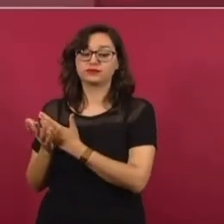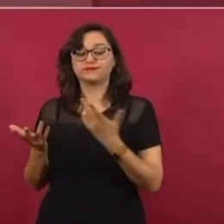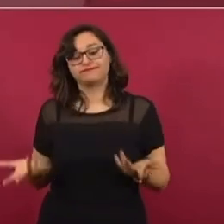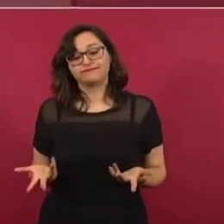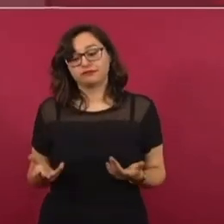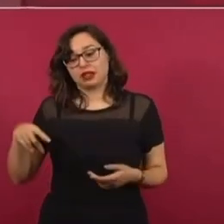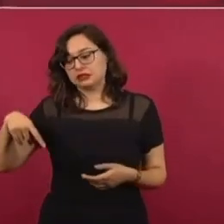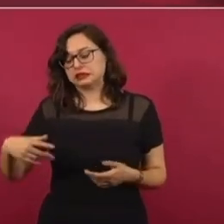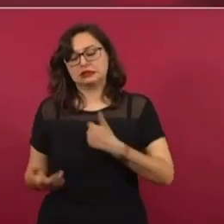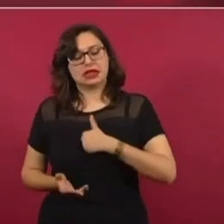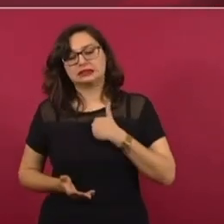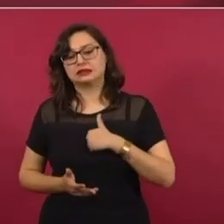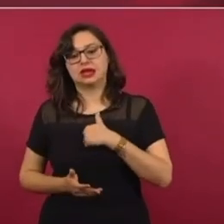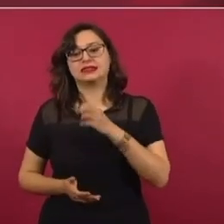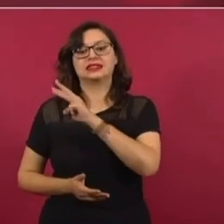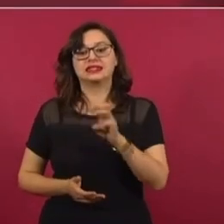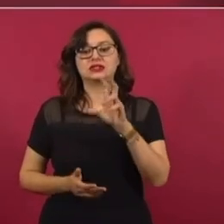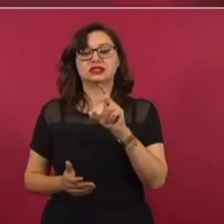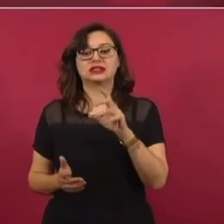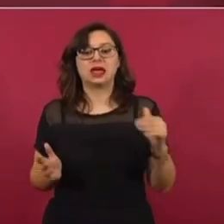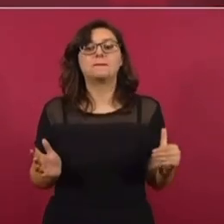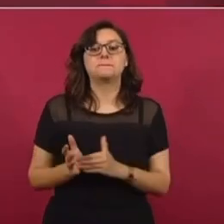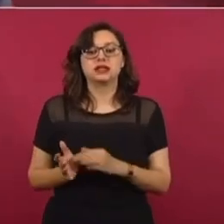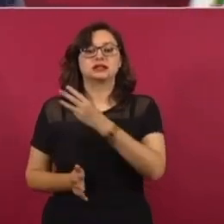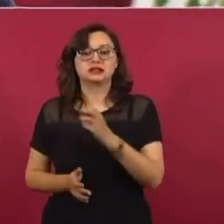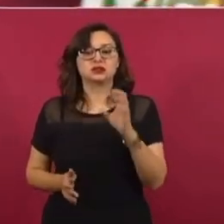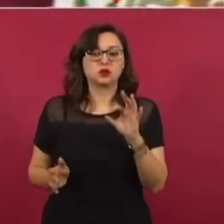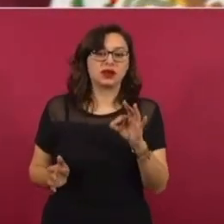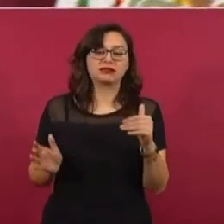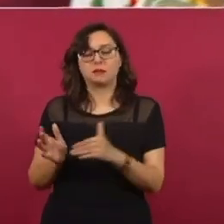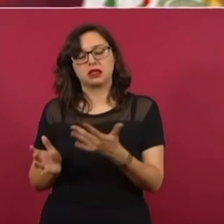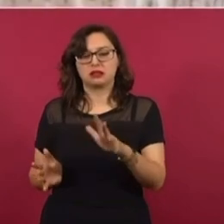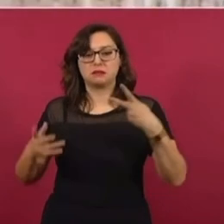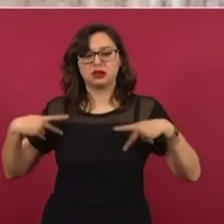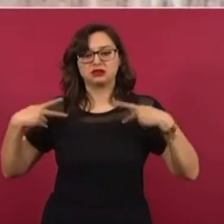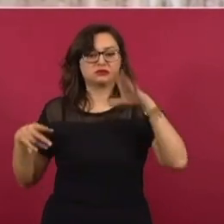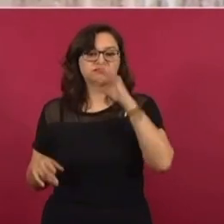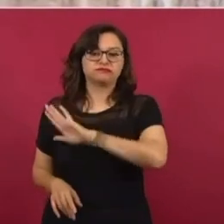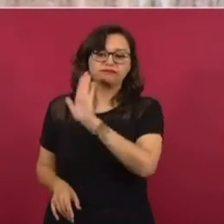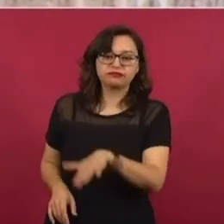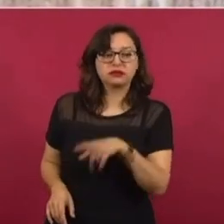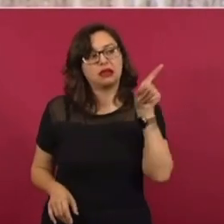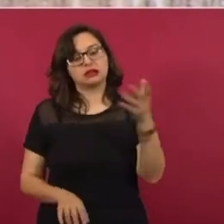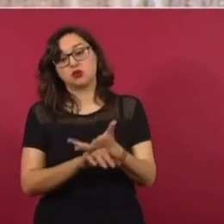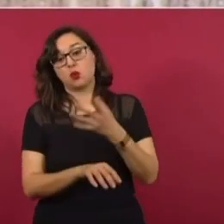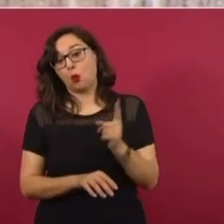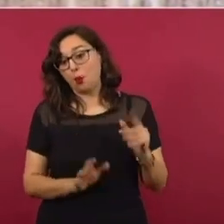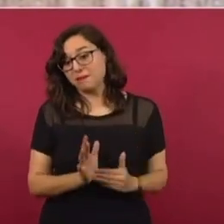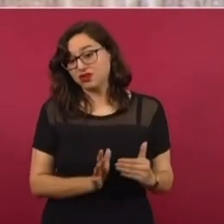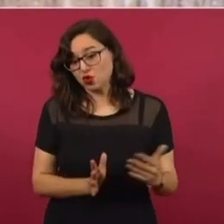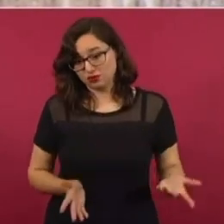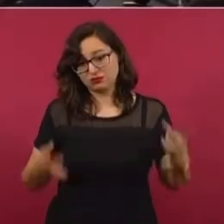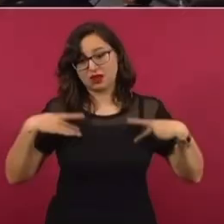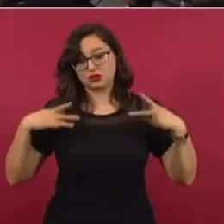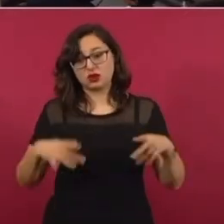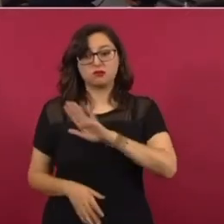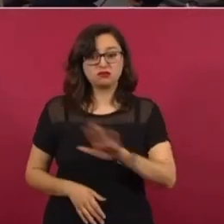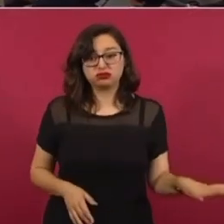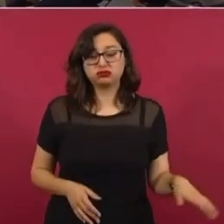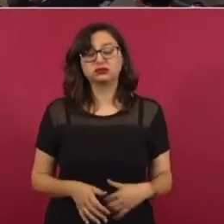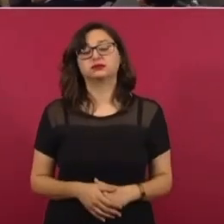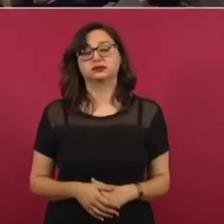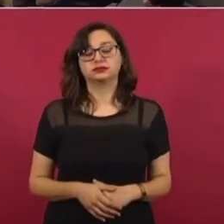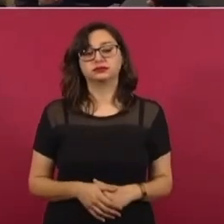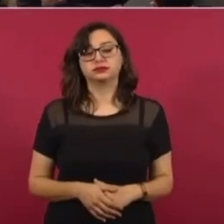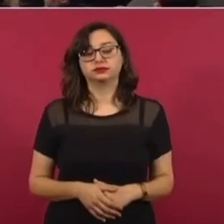desgraciadamente tuvimos 330 mil, 340 mil fallecidos en Estados Unidos, un millón de fallecidos por la